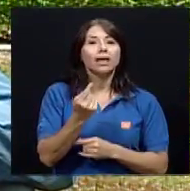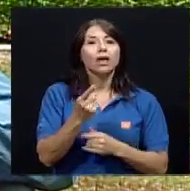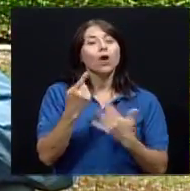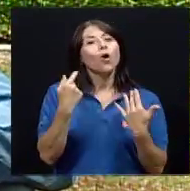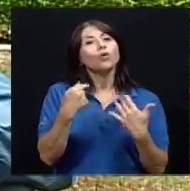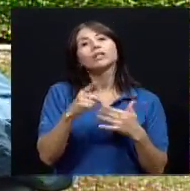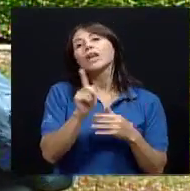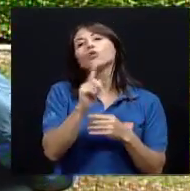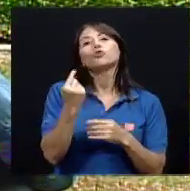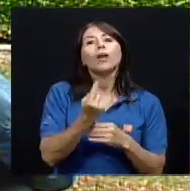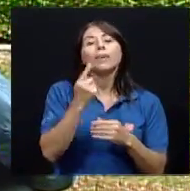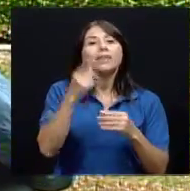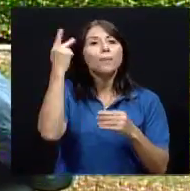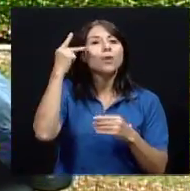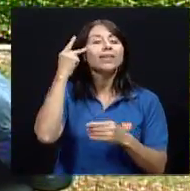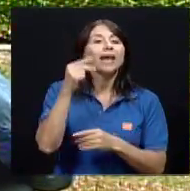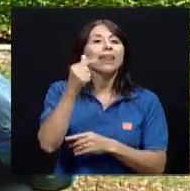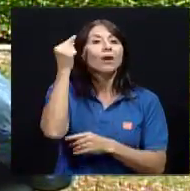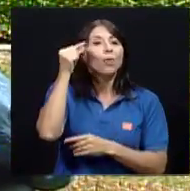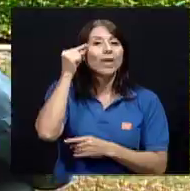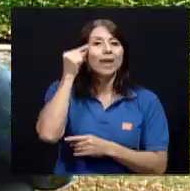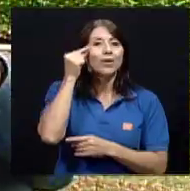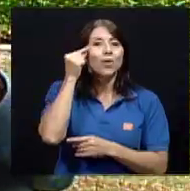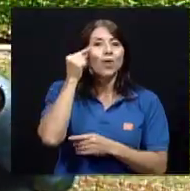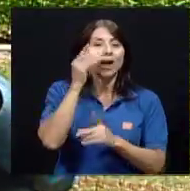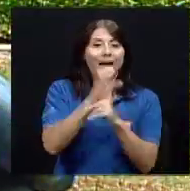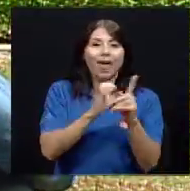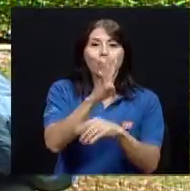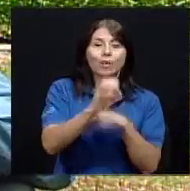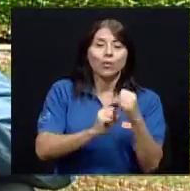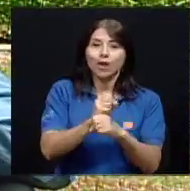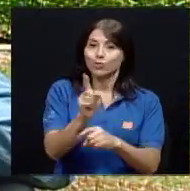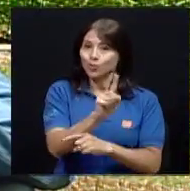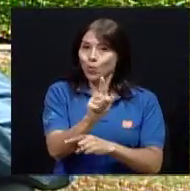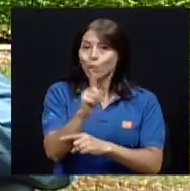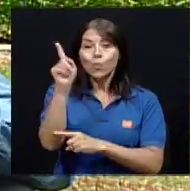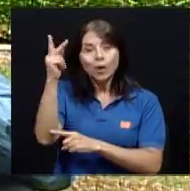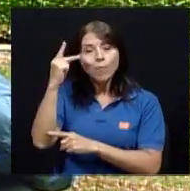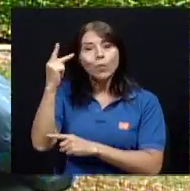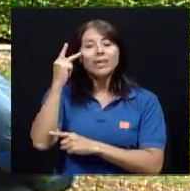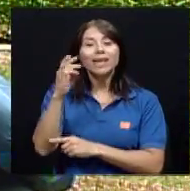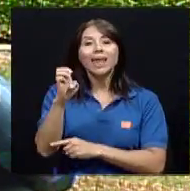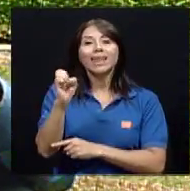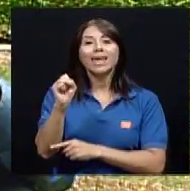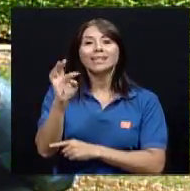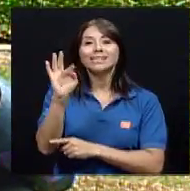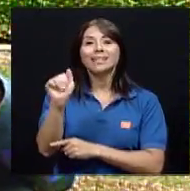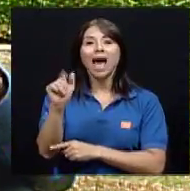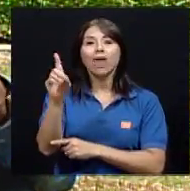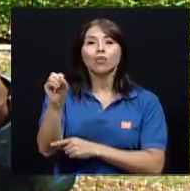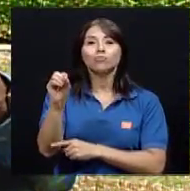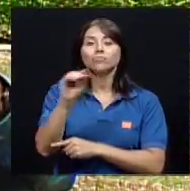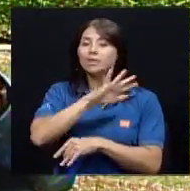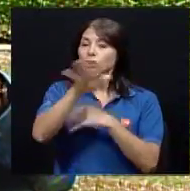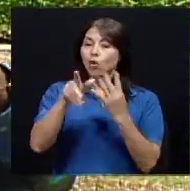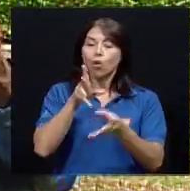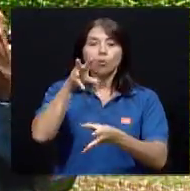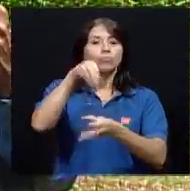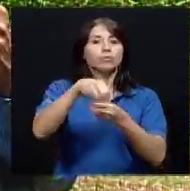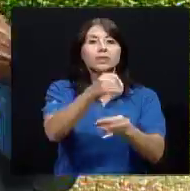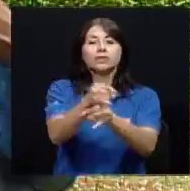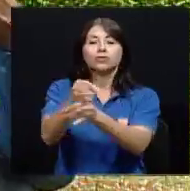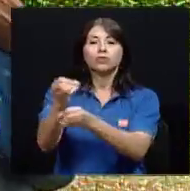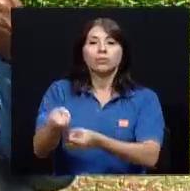¿verdad?, pero una política que es sombrilla, digamos, al quehacer en materia de salud y que finalmente las instituciones